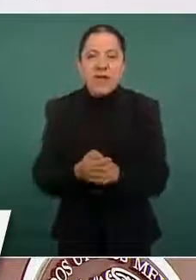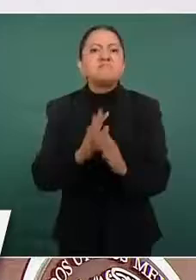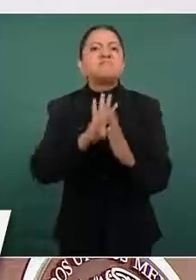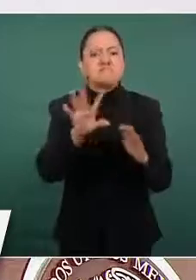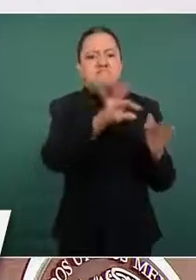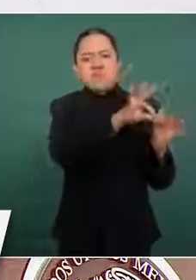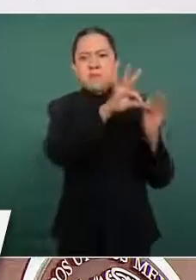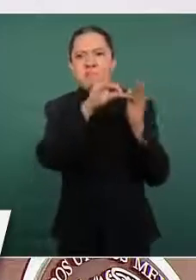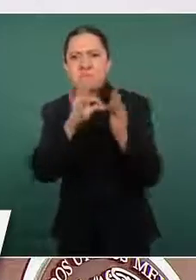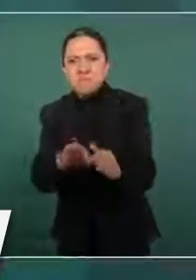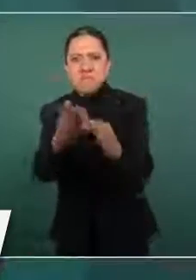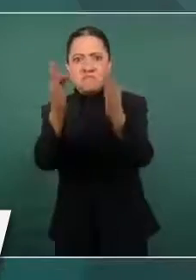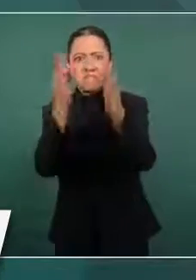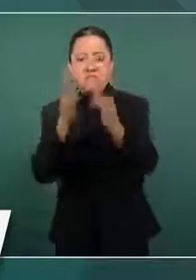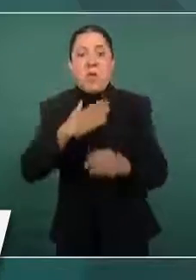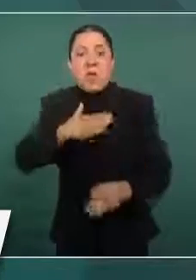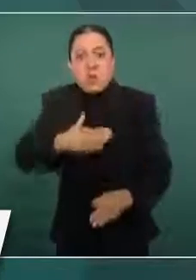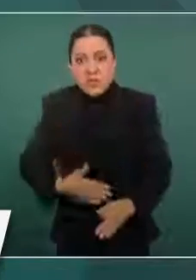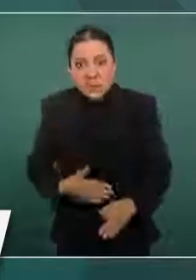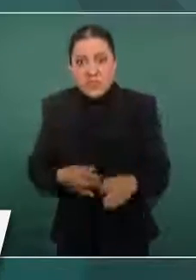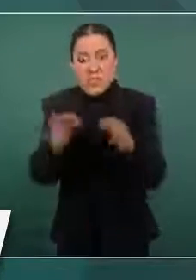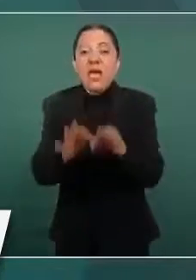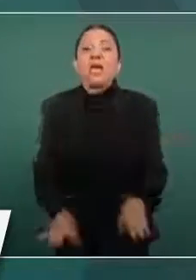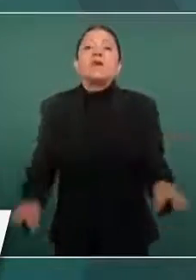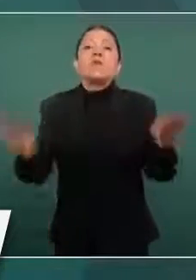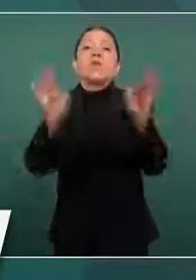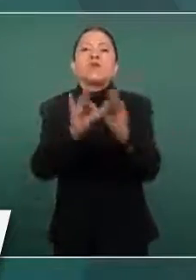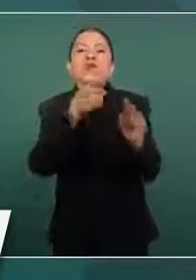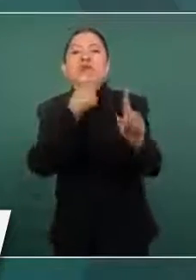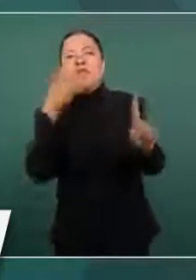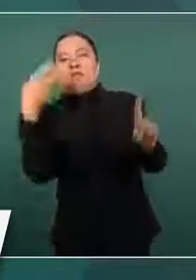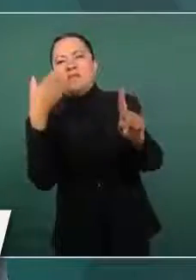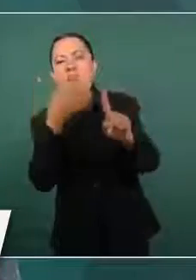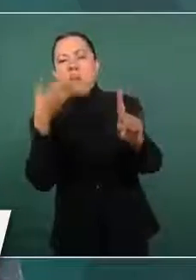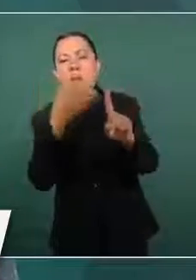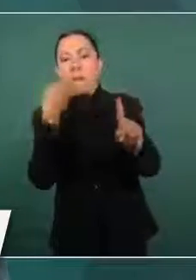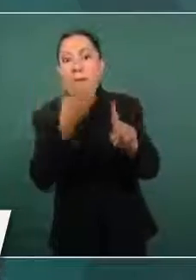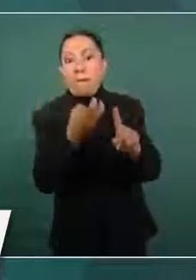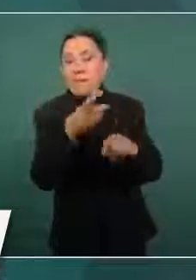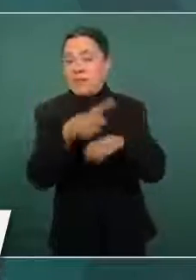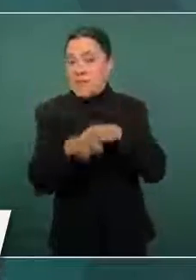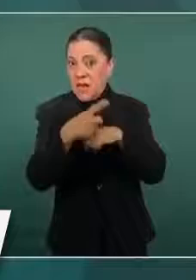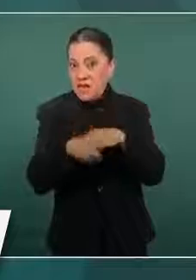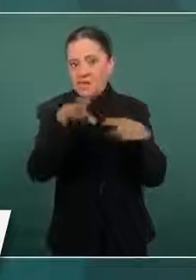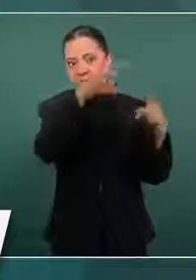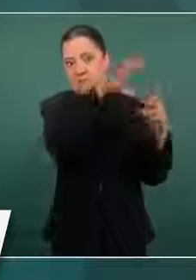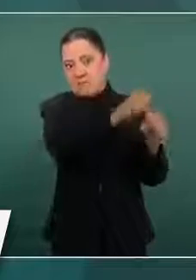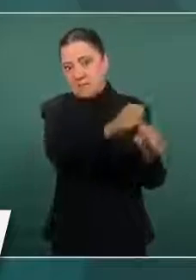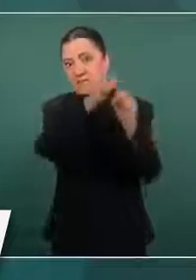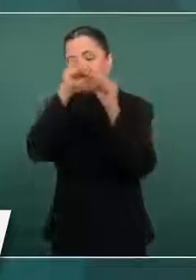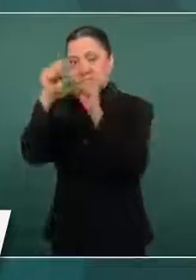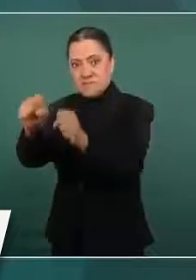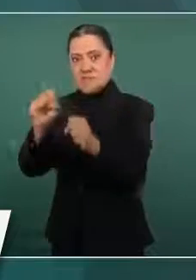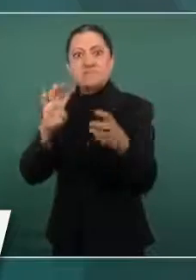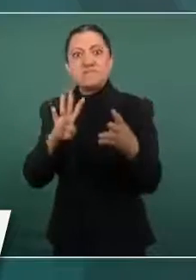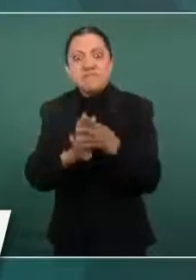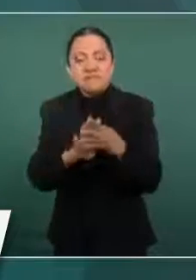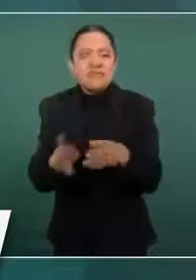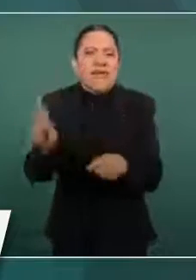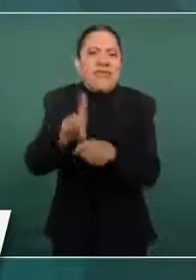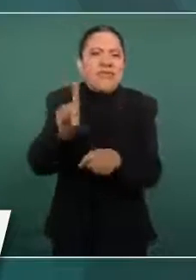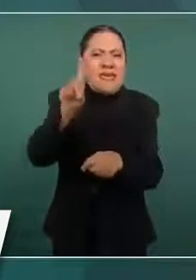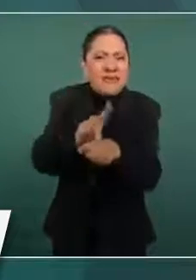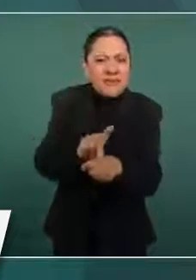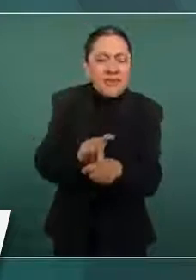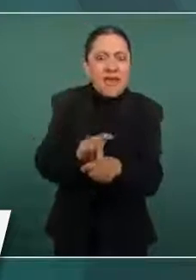justicia a importantes objetivos delincuenciales. Día con día, gracias a los trabajos de